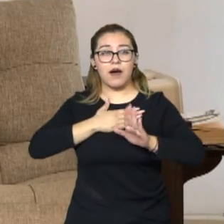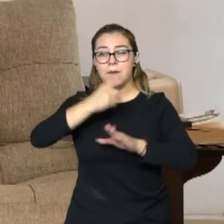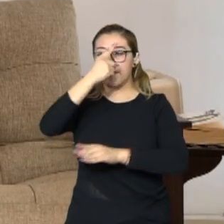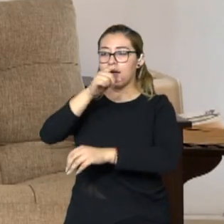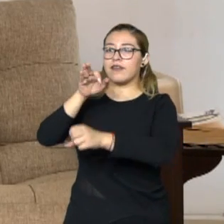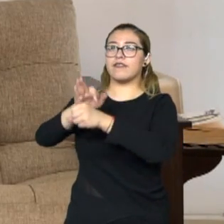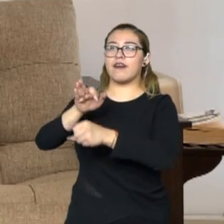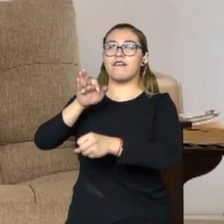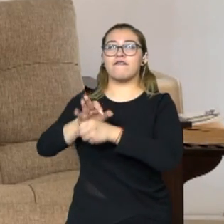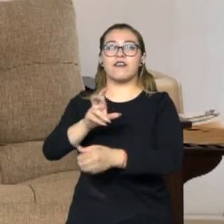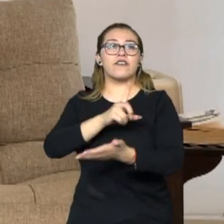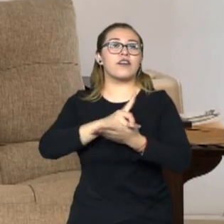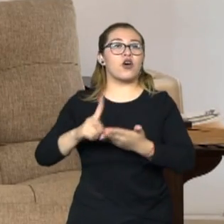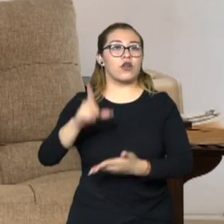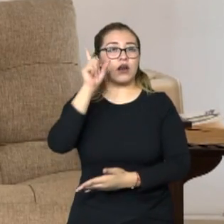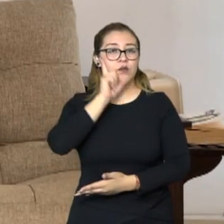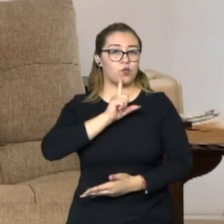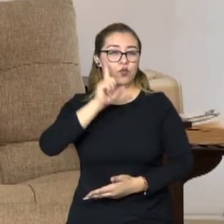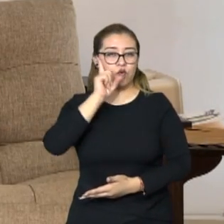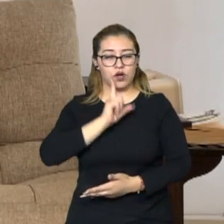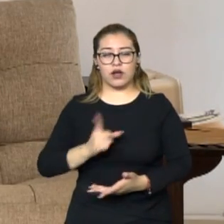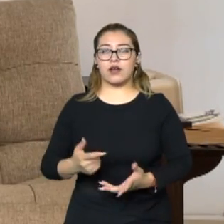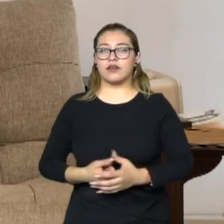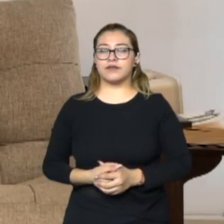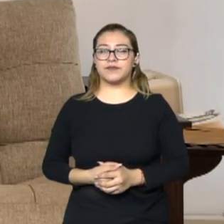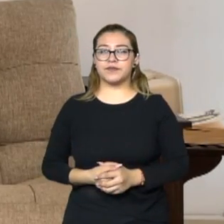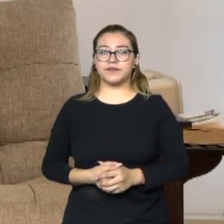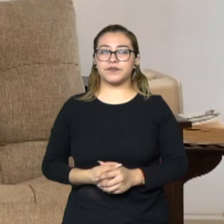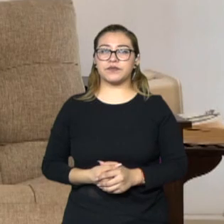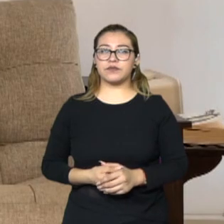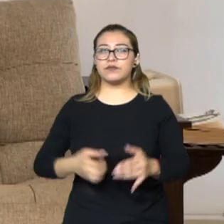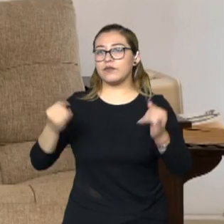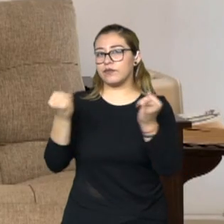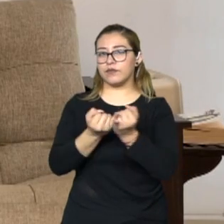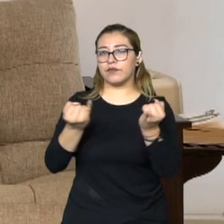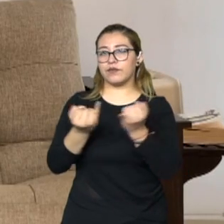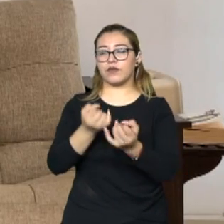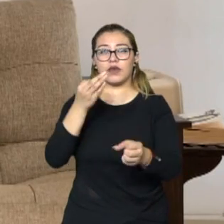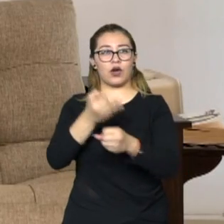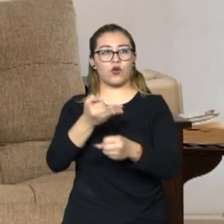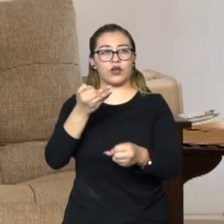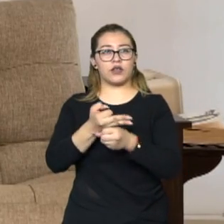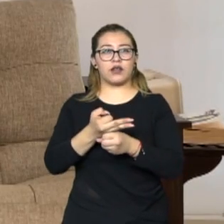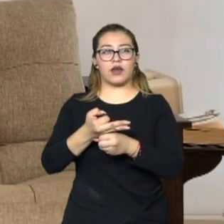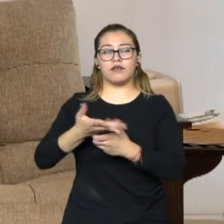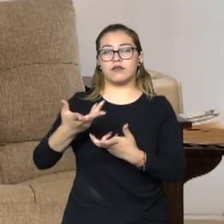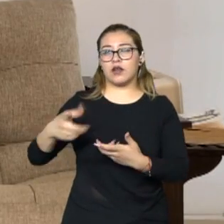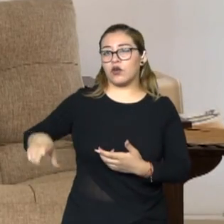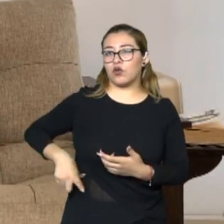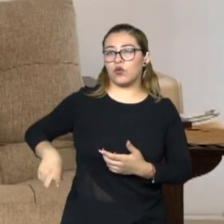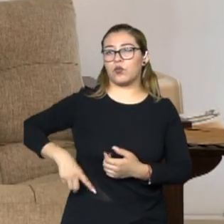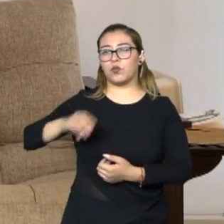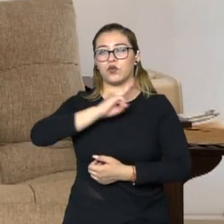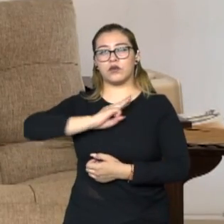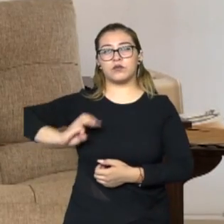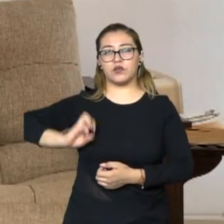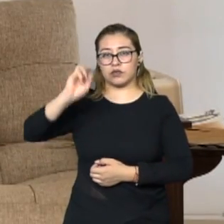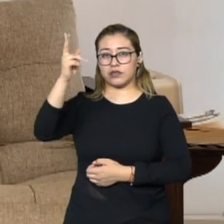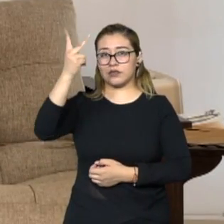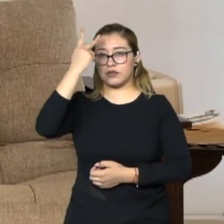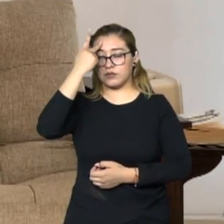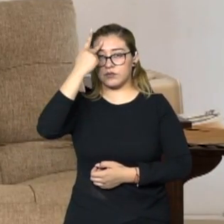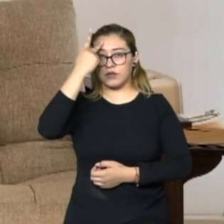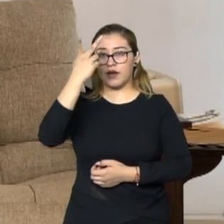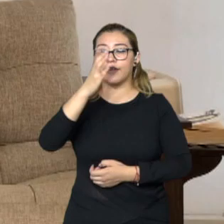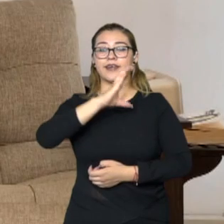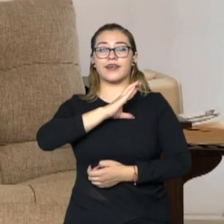de los derechos de las mujeres. Podemos ver, por ejemplo, ahora mismo en el Ayuntamiento del Estado de San Luis Potosí, a una